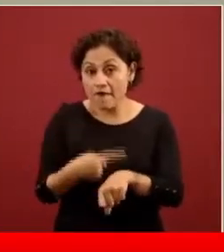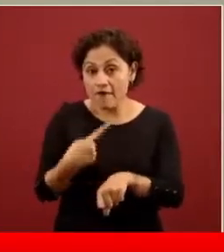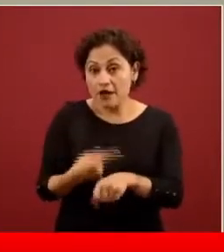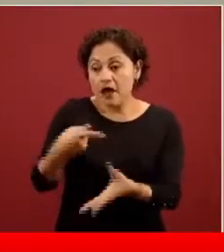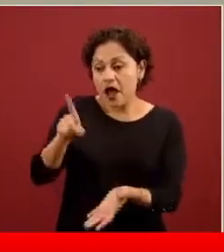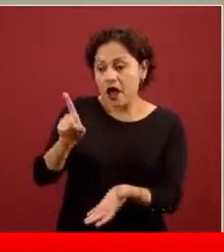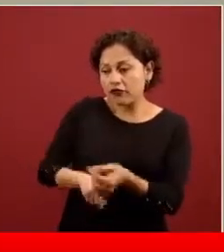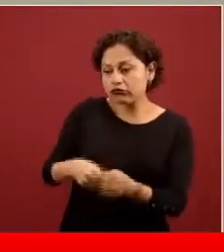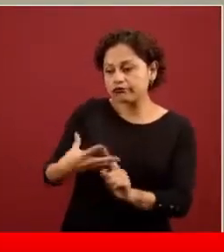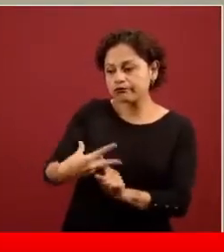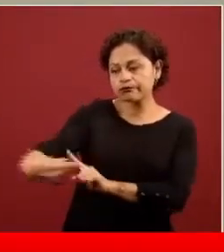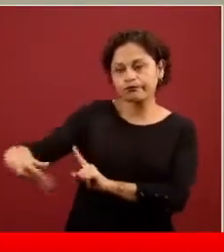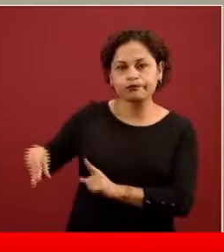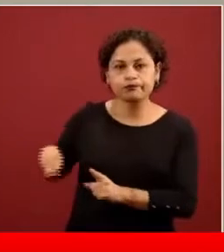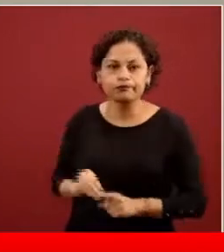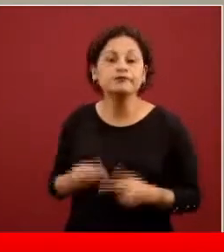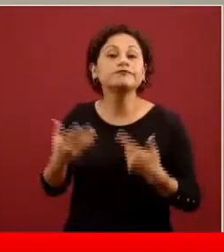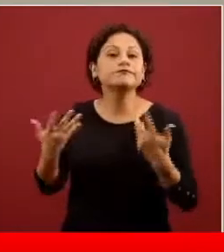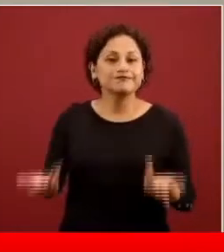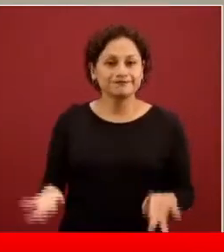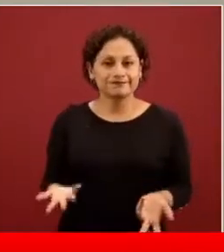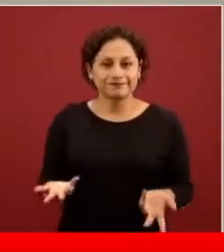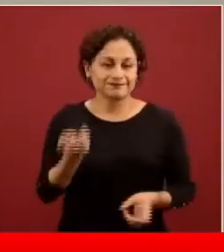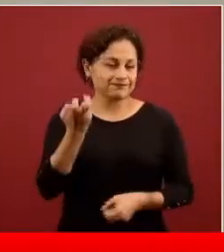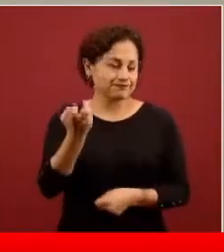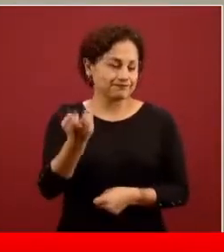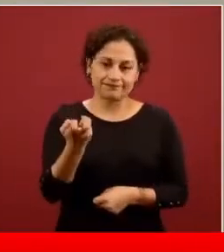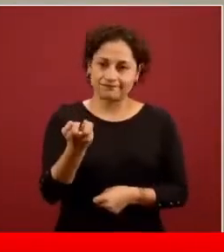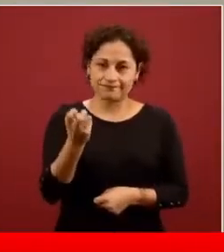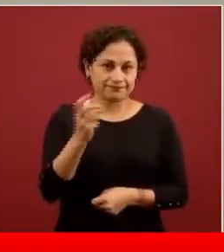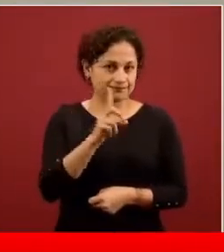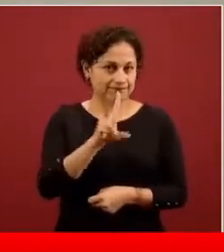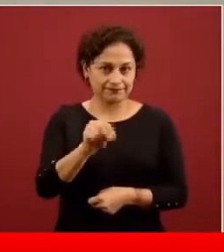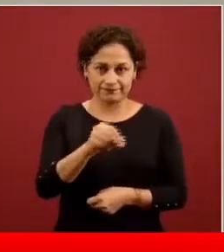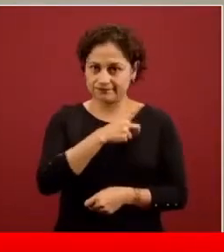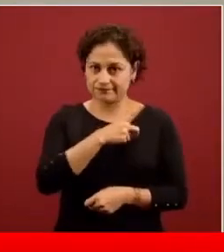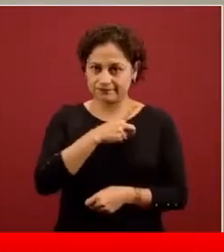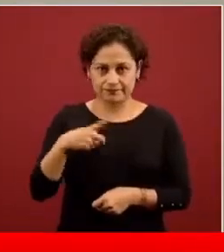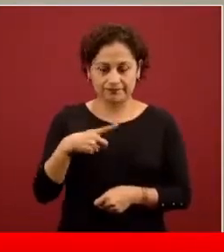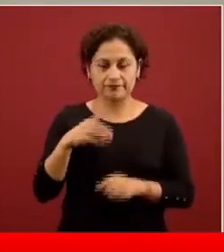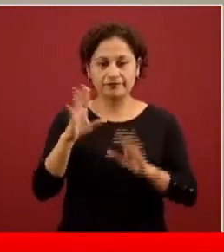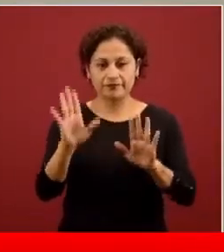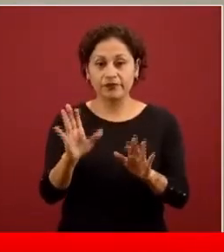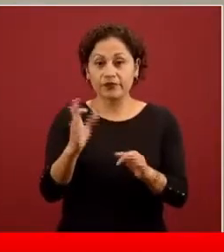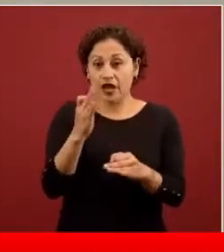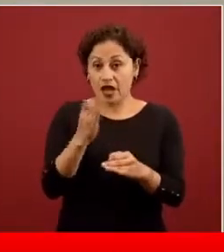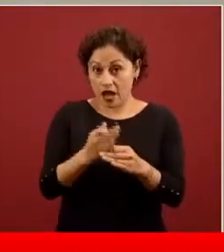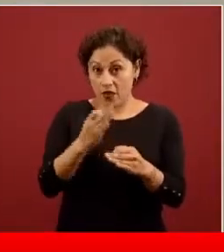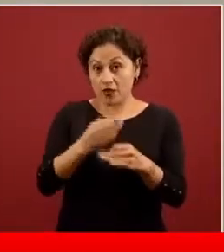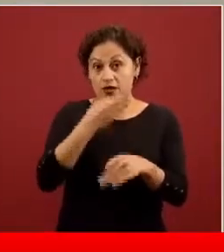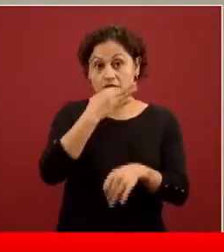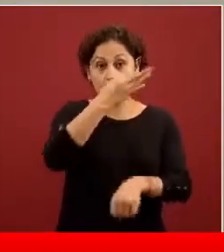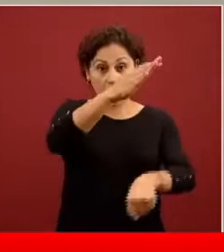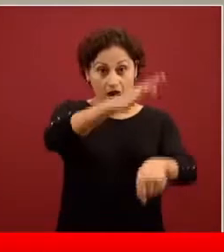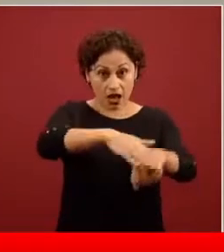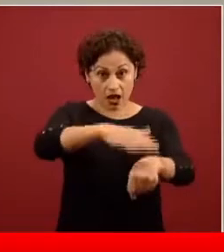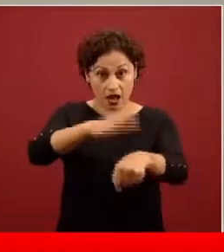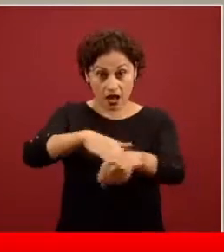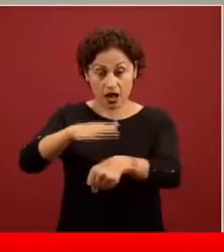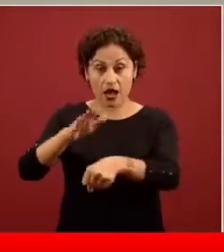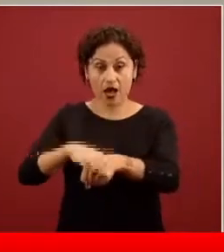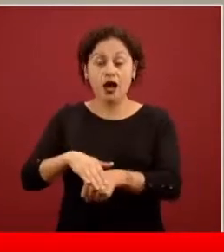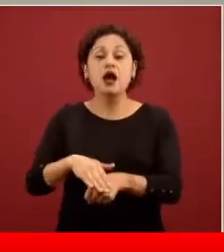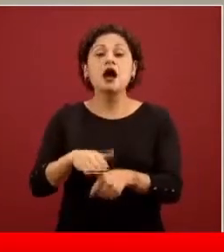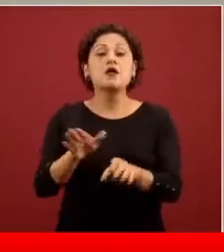contagios. Primera, para los funcionarios que participan en la fuerza pública, por ejemplo,